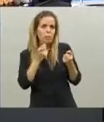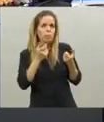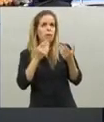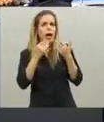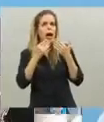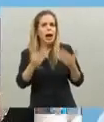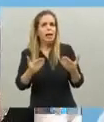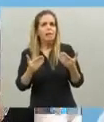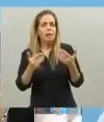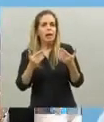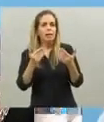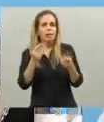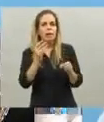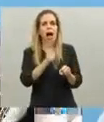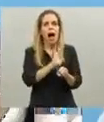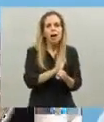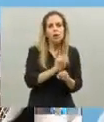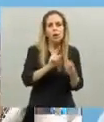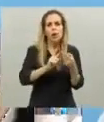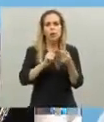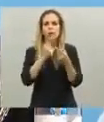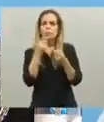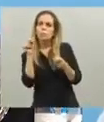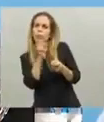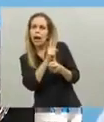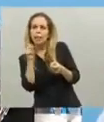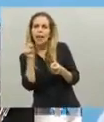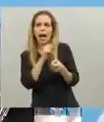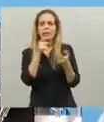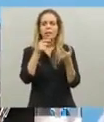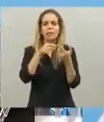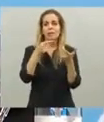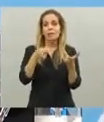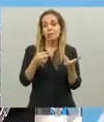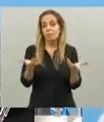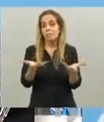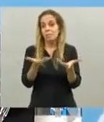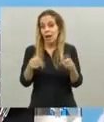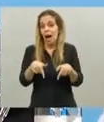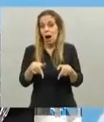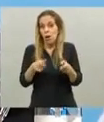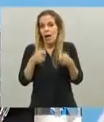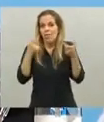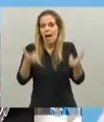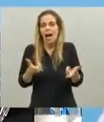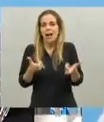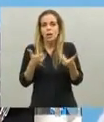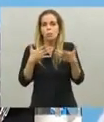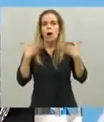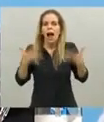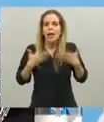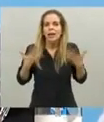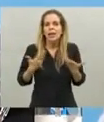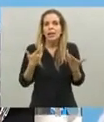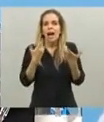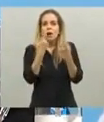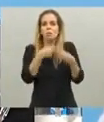gracias a los actores a los músicos que brindan su arte y su y